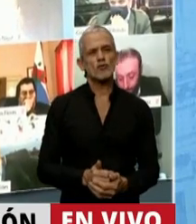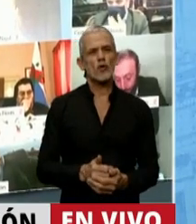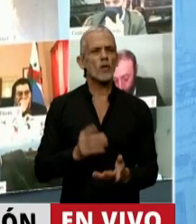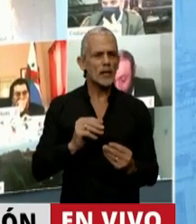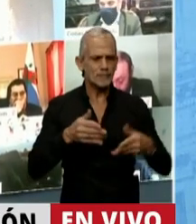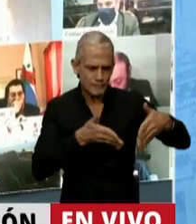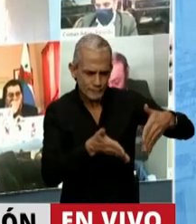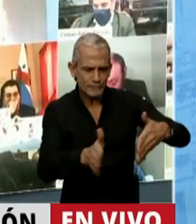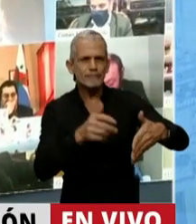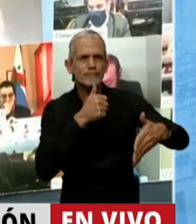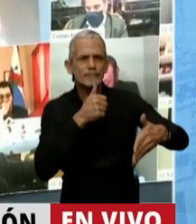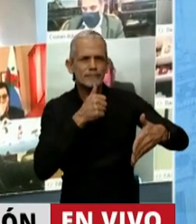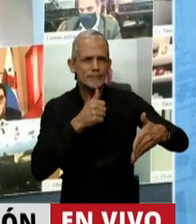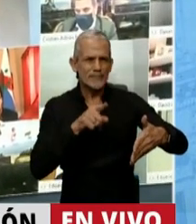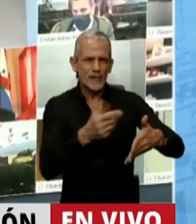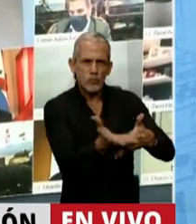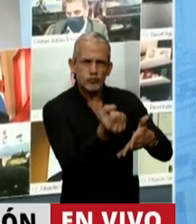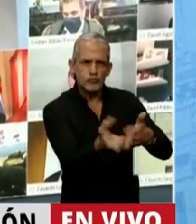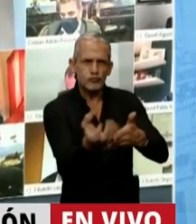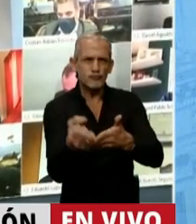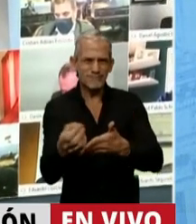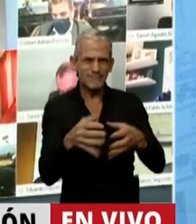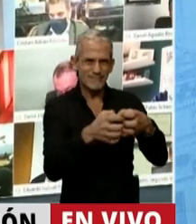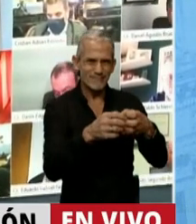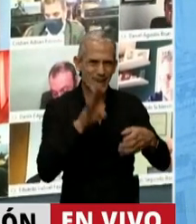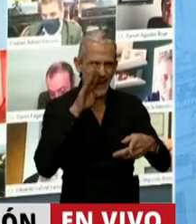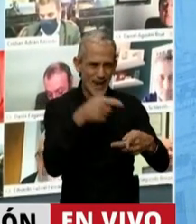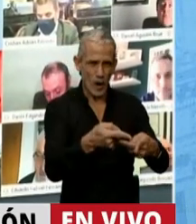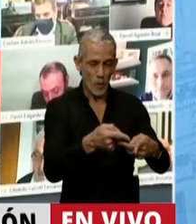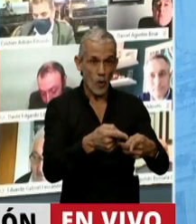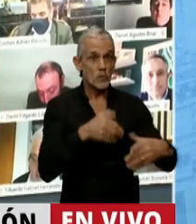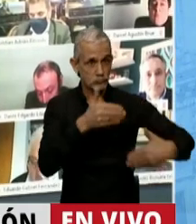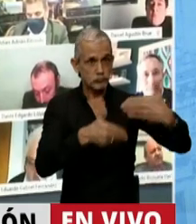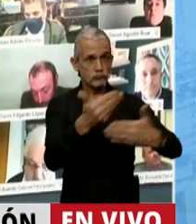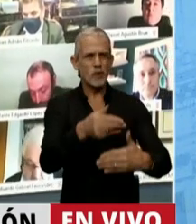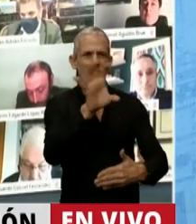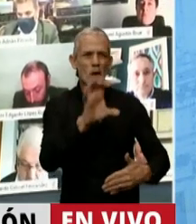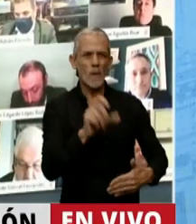cuenca hidrocarburífera, al desarrollo que plantea para su provincia.